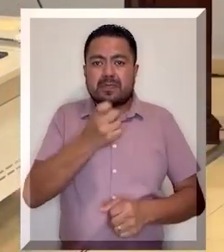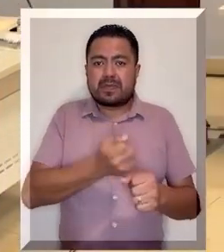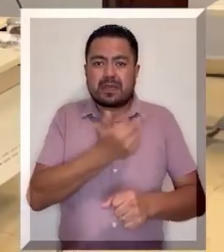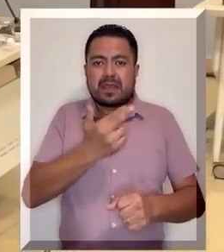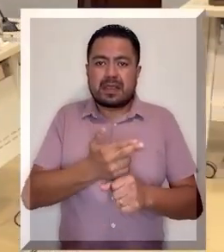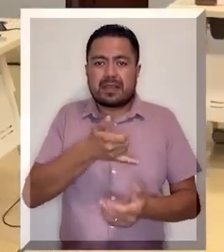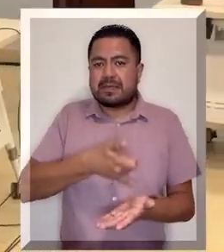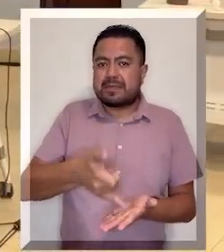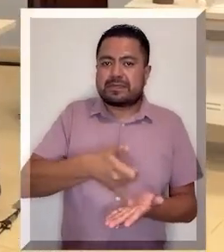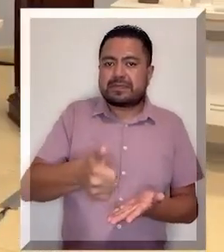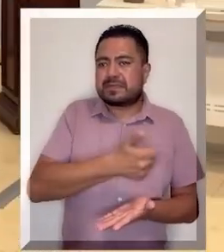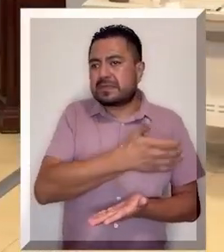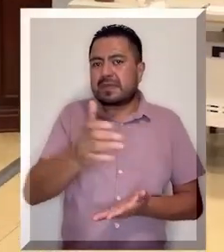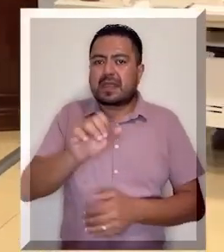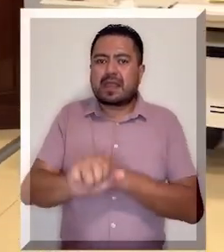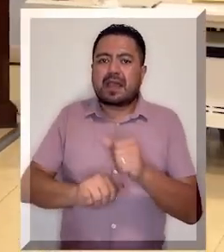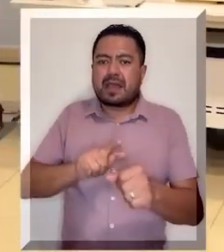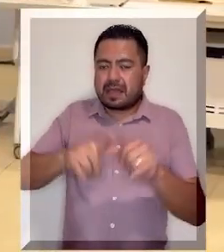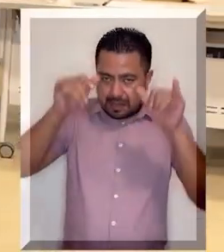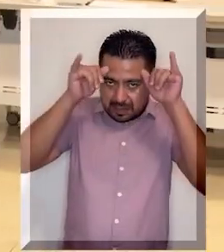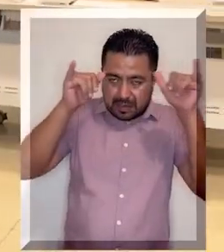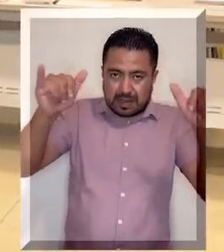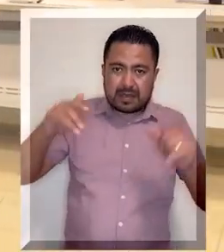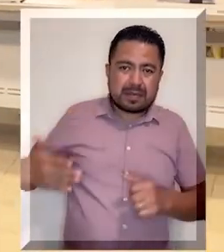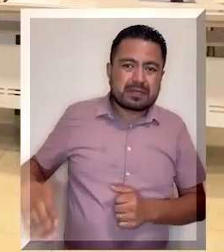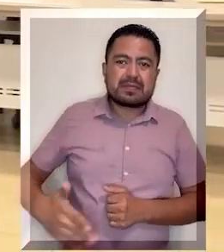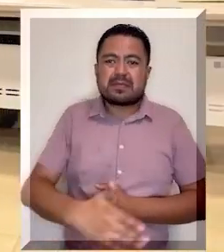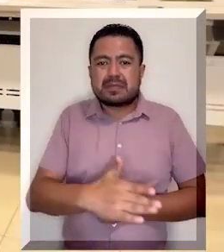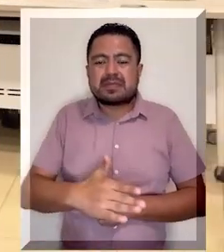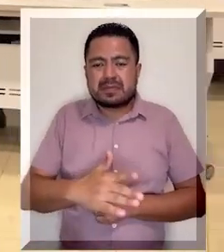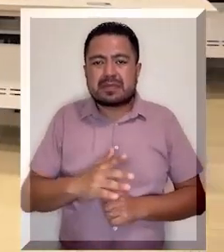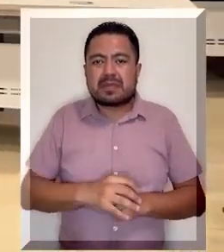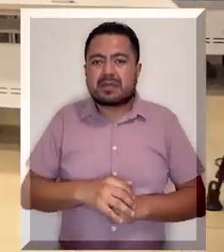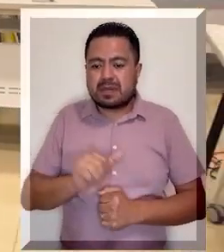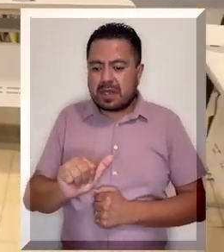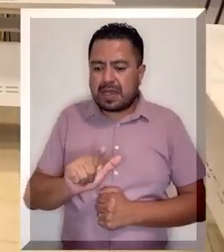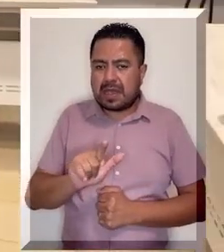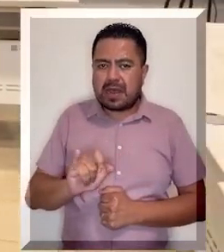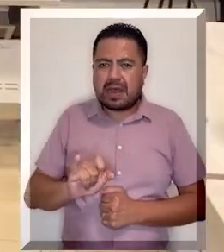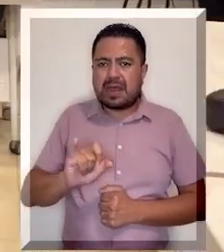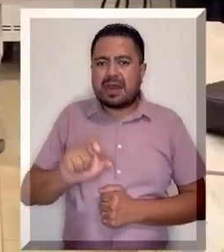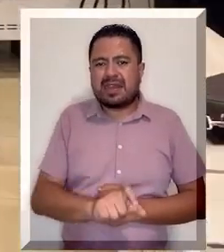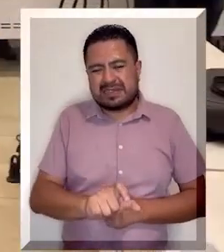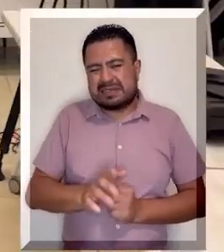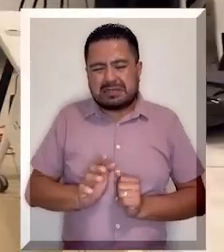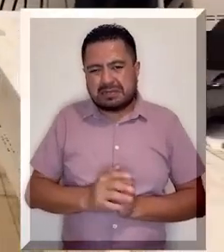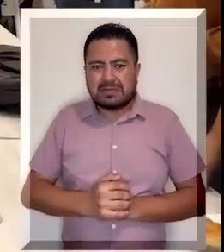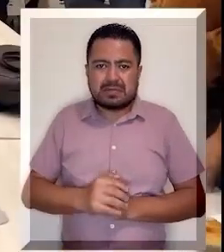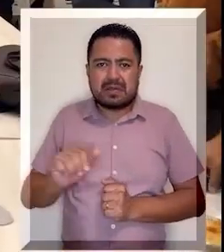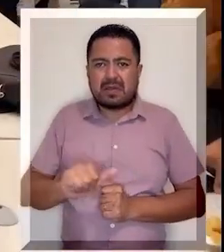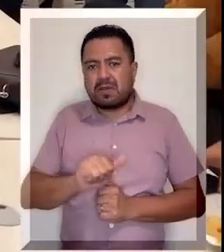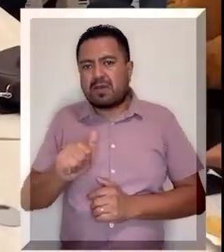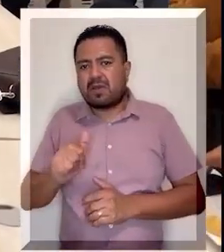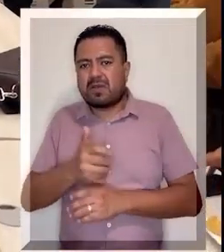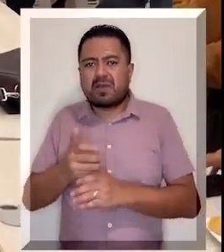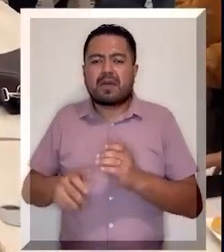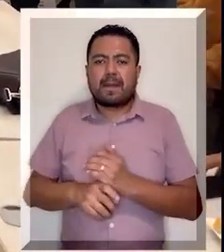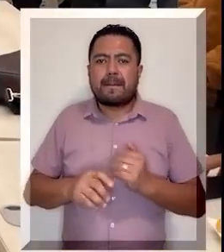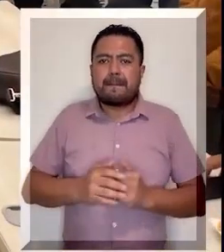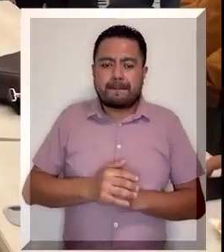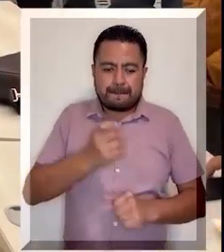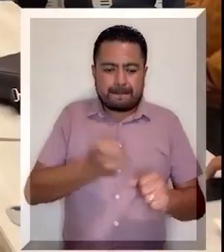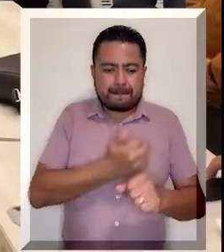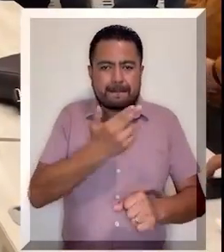este día también compareció el titular de la Secretaría de Agricultura, Canadería, Pesca y Desarrollo Rural, Alejandro Cepeda